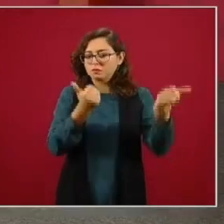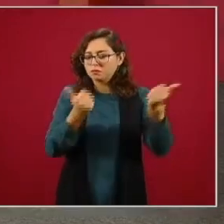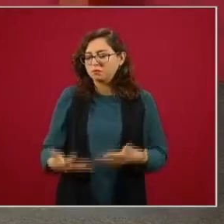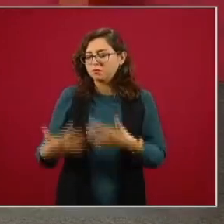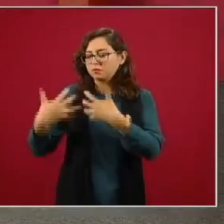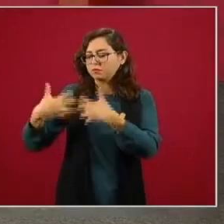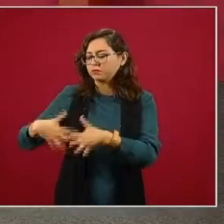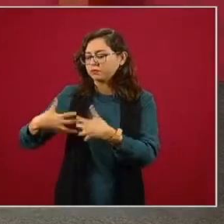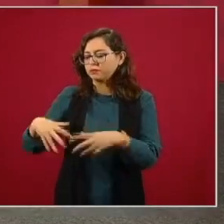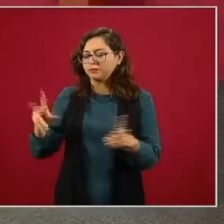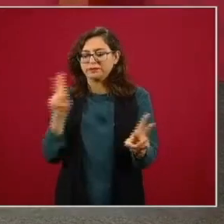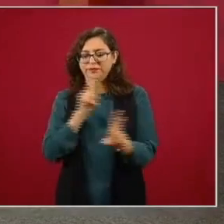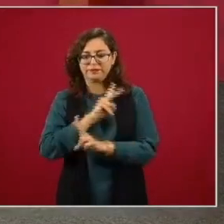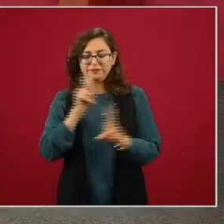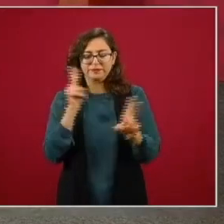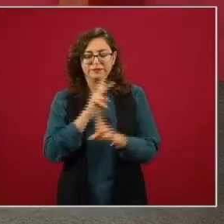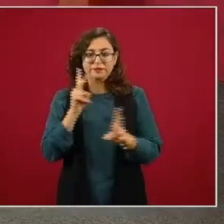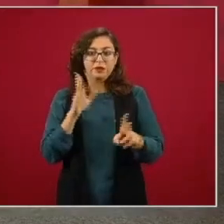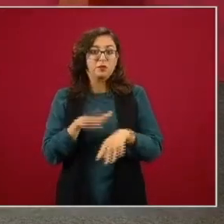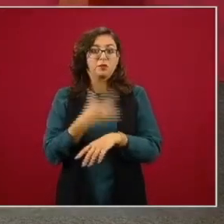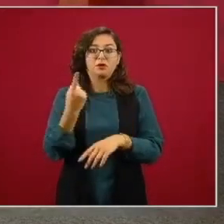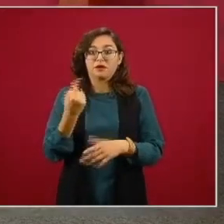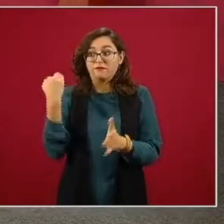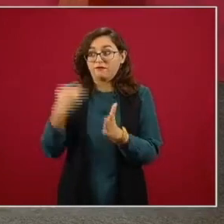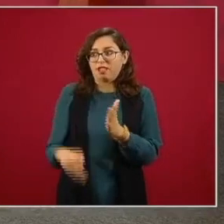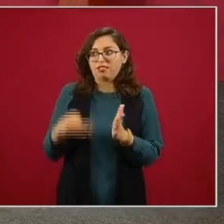que no teníamos